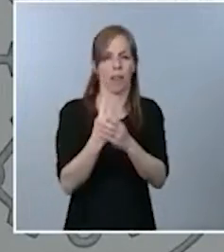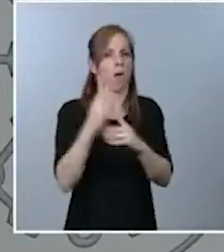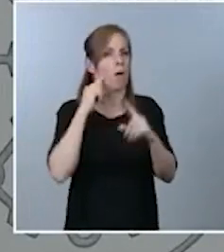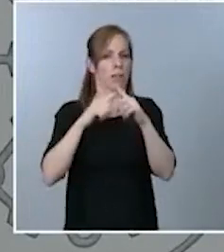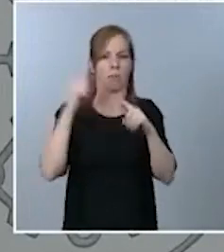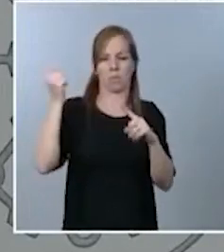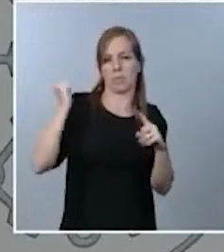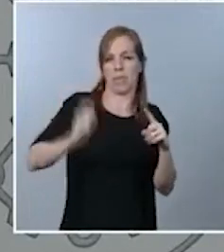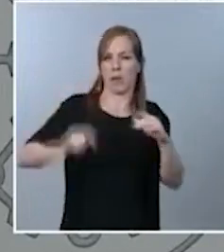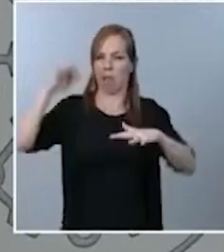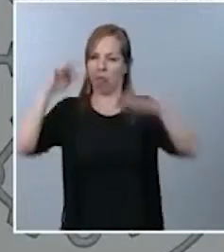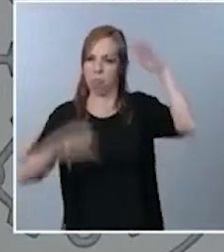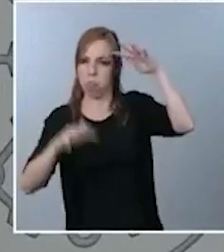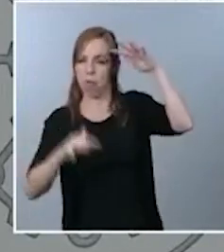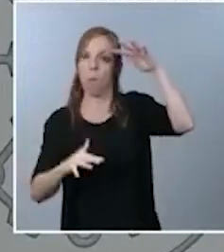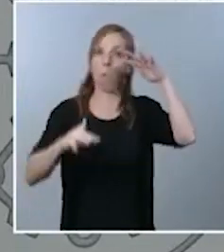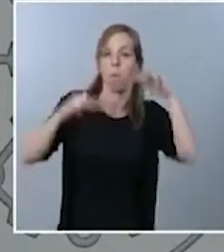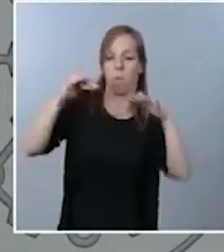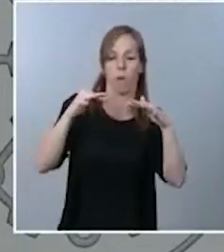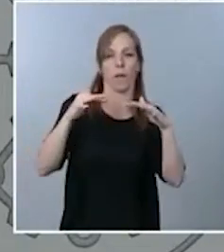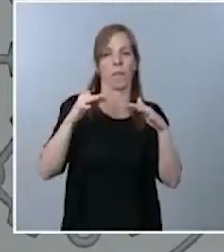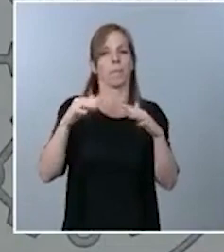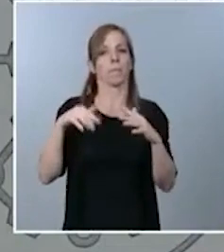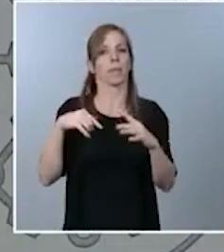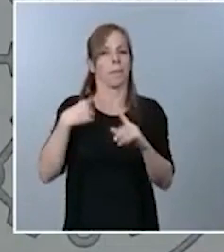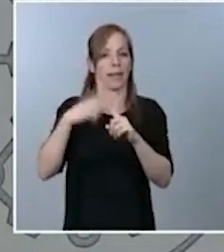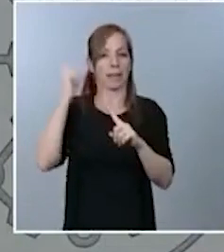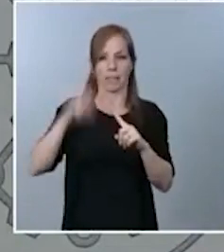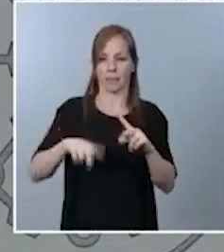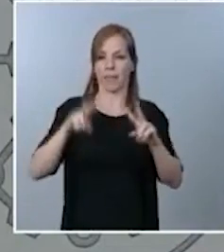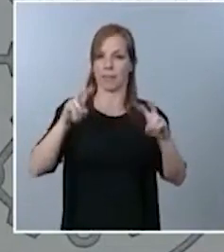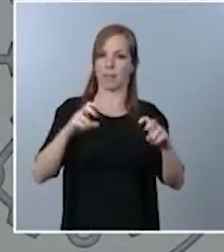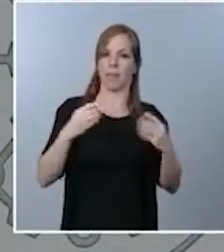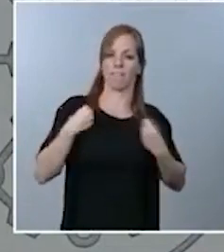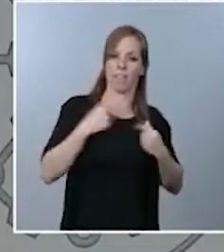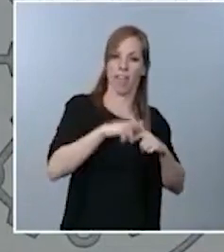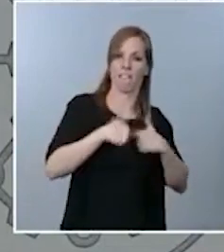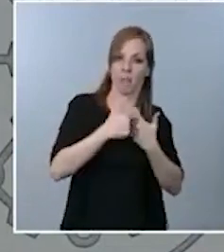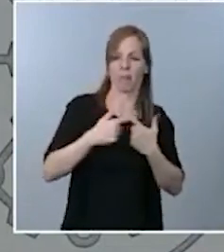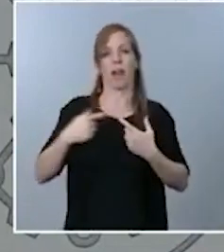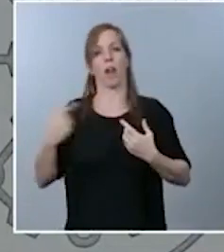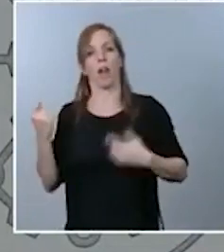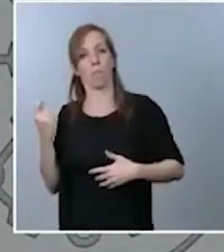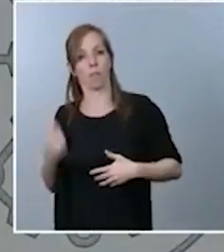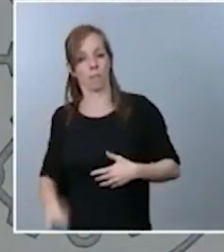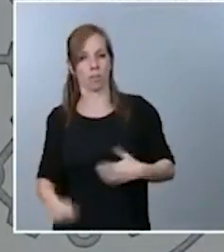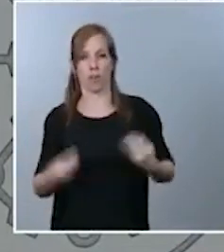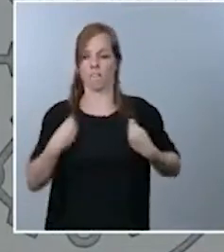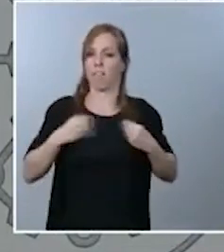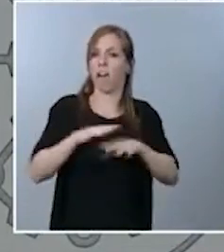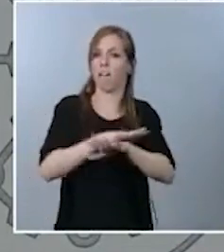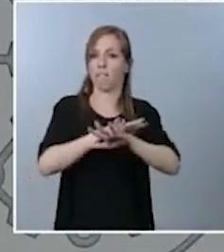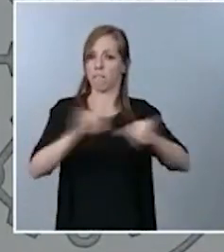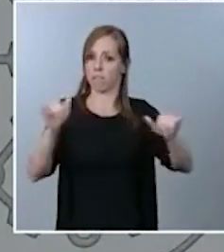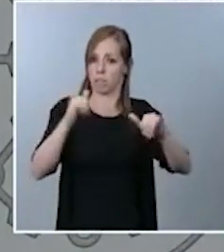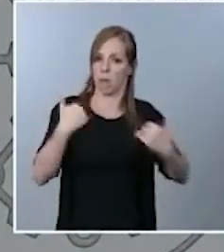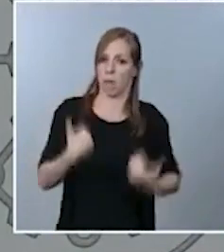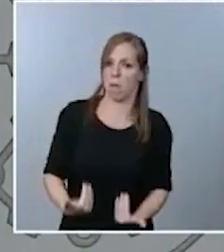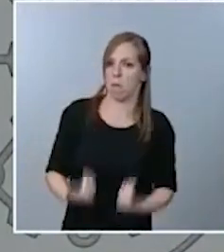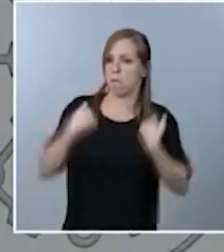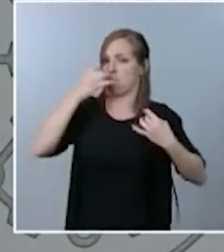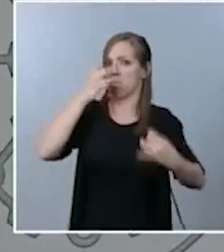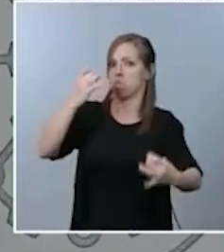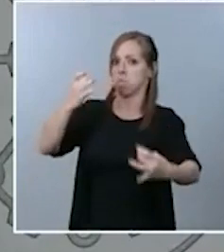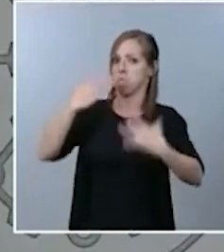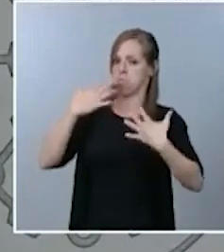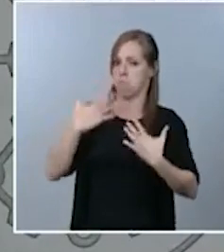ser capaces de superar que la parte de conciliación de la vida familiar y profesional no recaiga de forma tan intensa